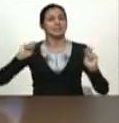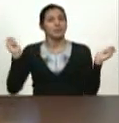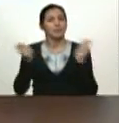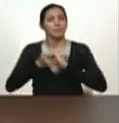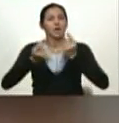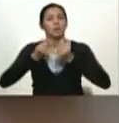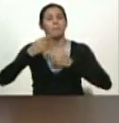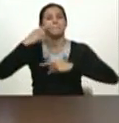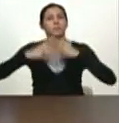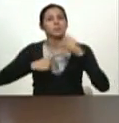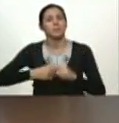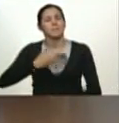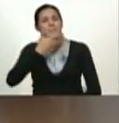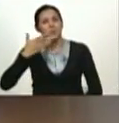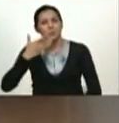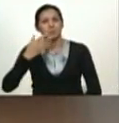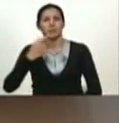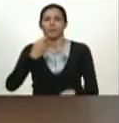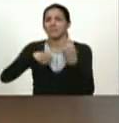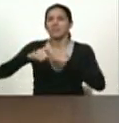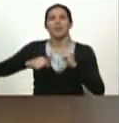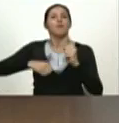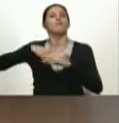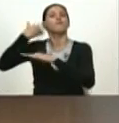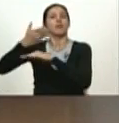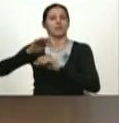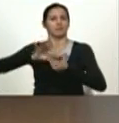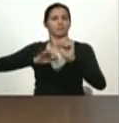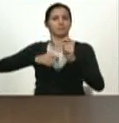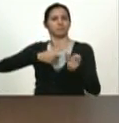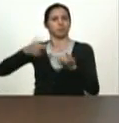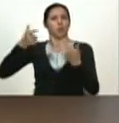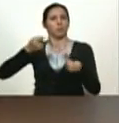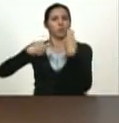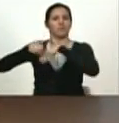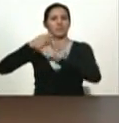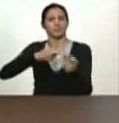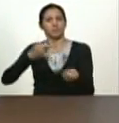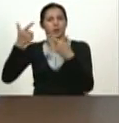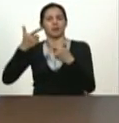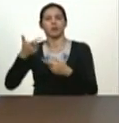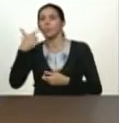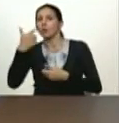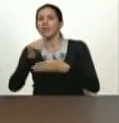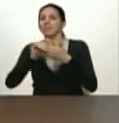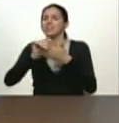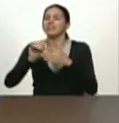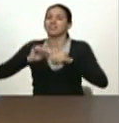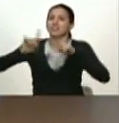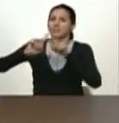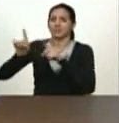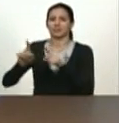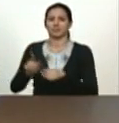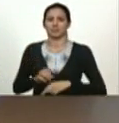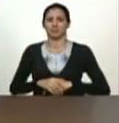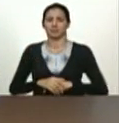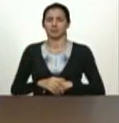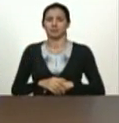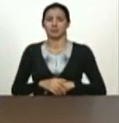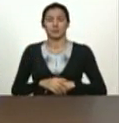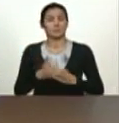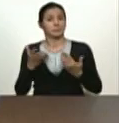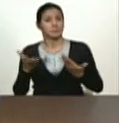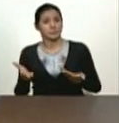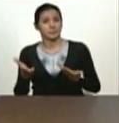para la exportación para captar nuevas fuentes de divisas y nuestro pueblo está claro que los vericuetos para exportar en